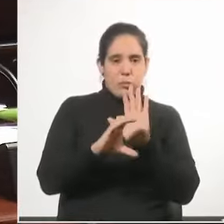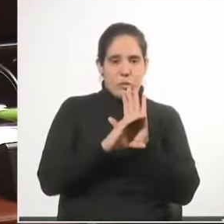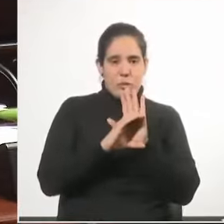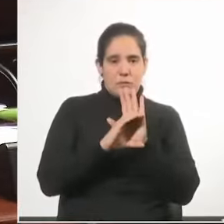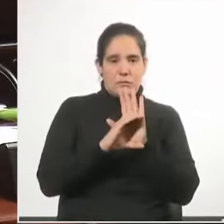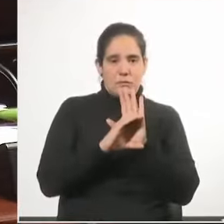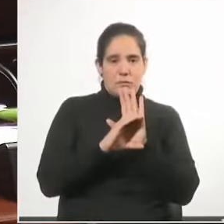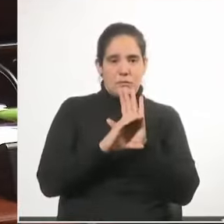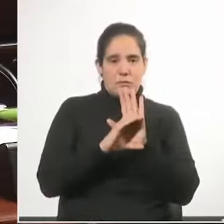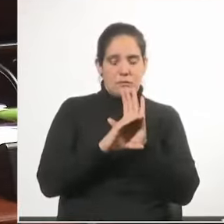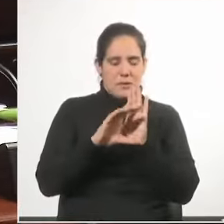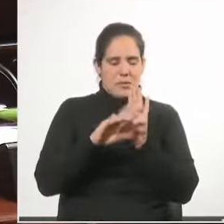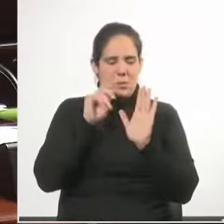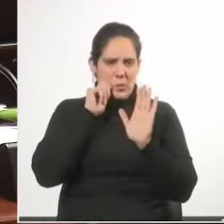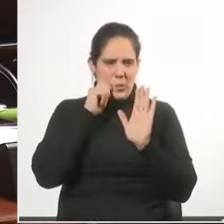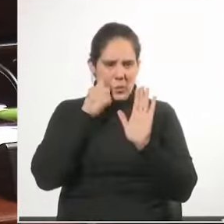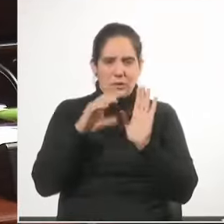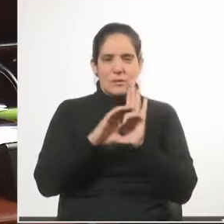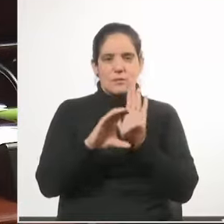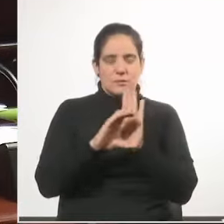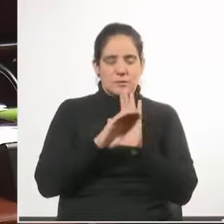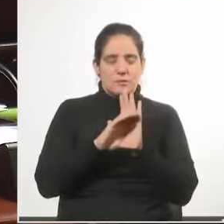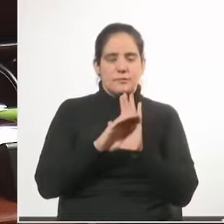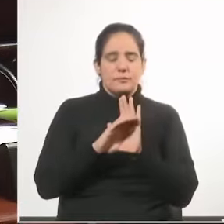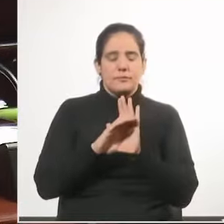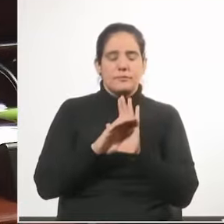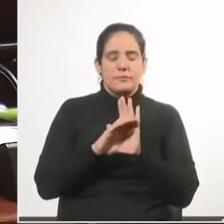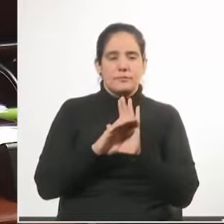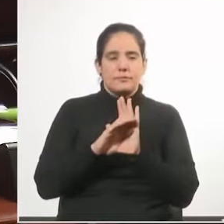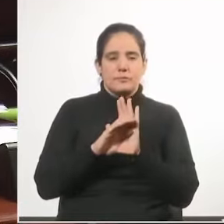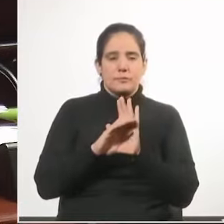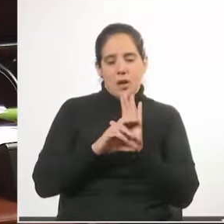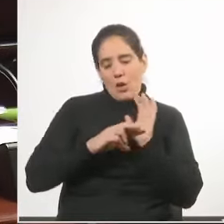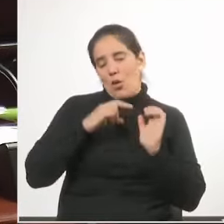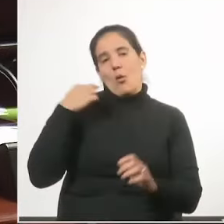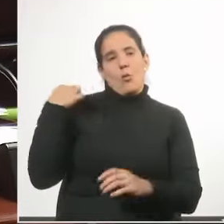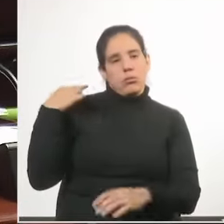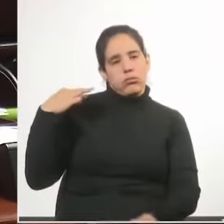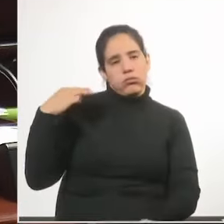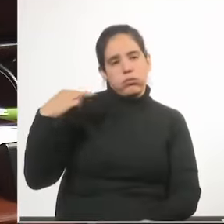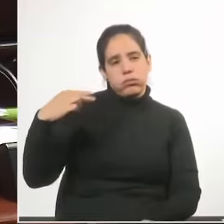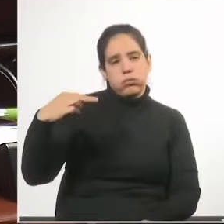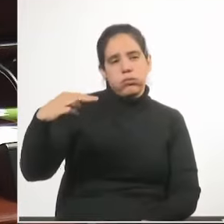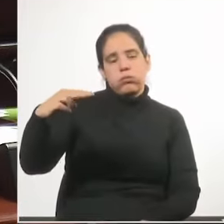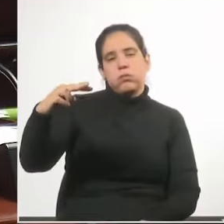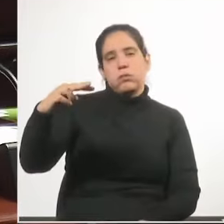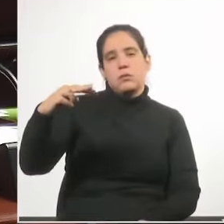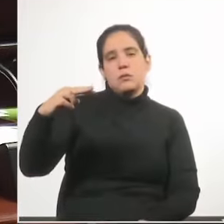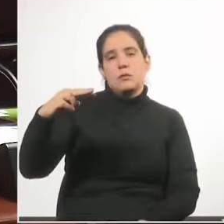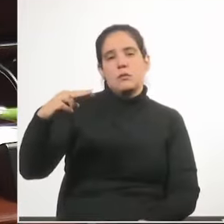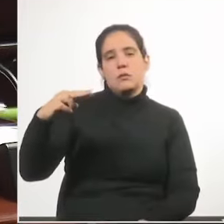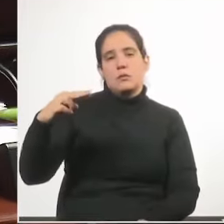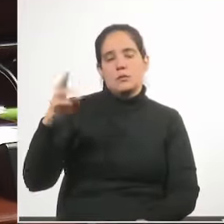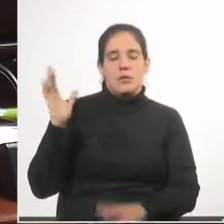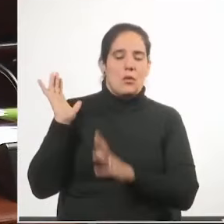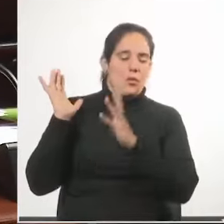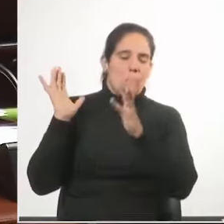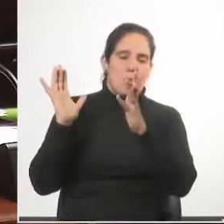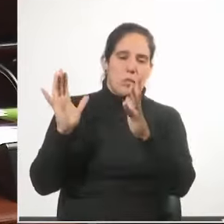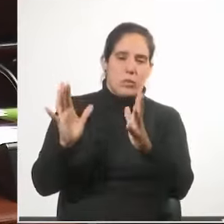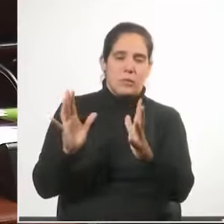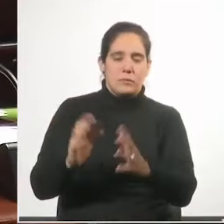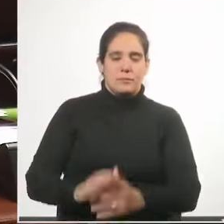joya que ha perdurado en nuestro ordenamiento constitucional a través de las